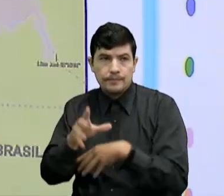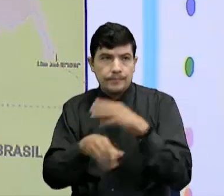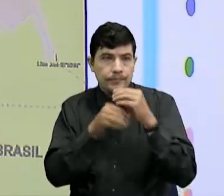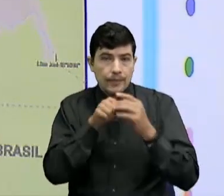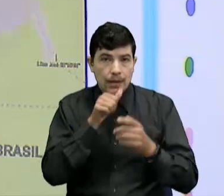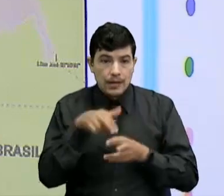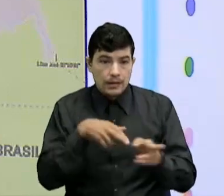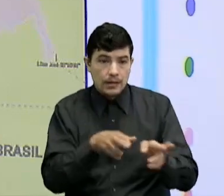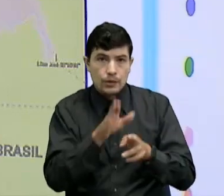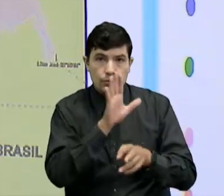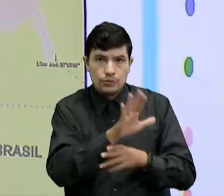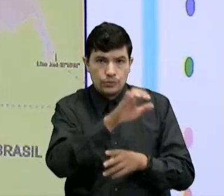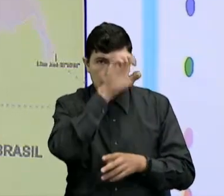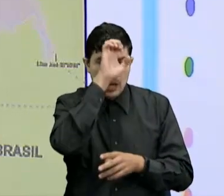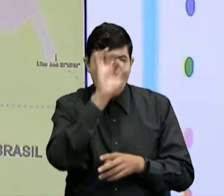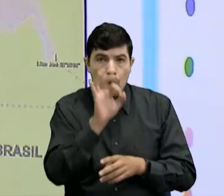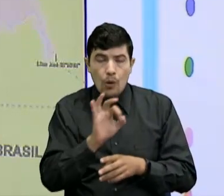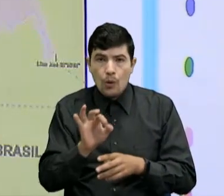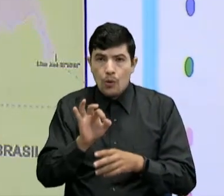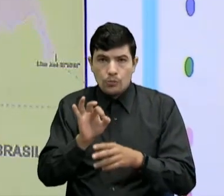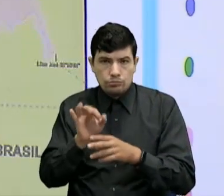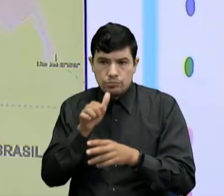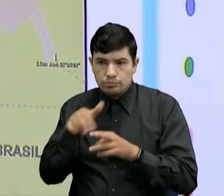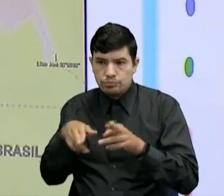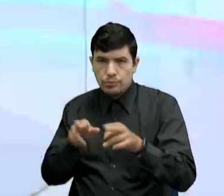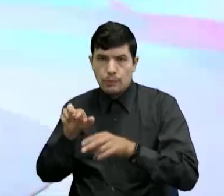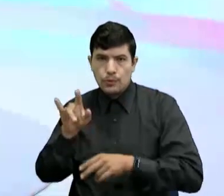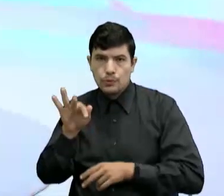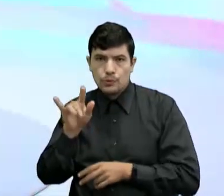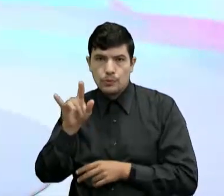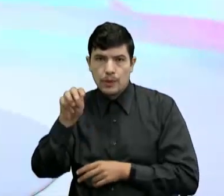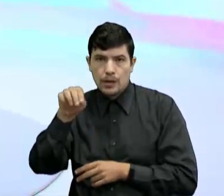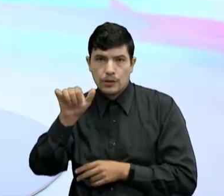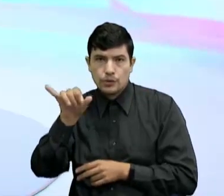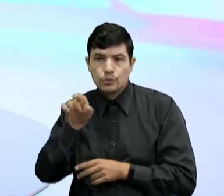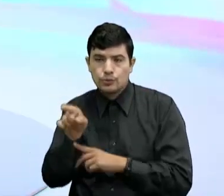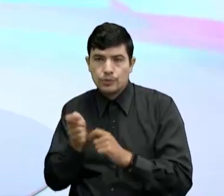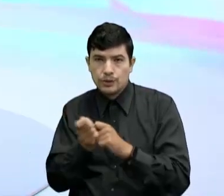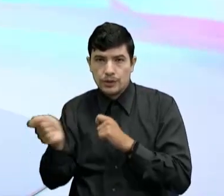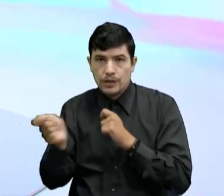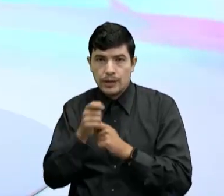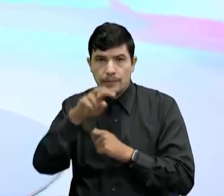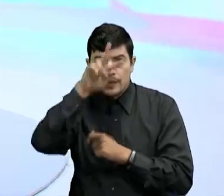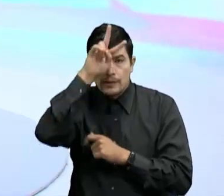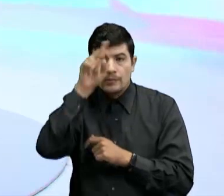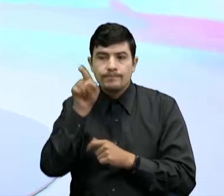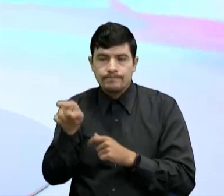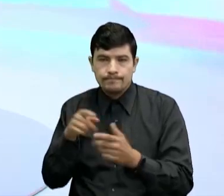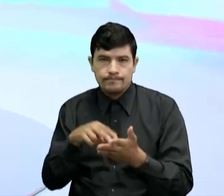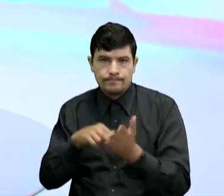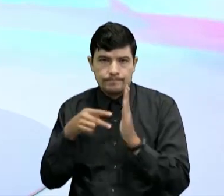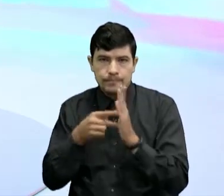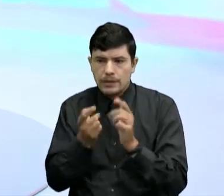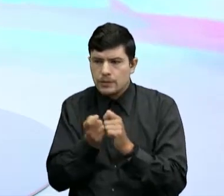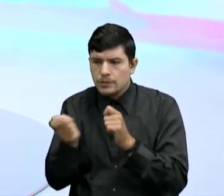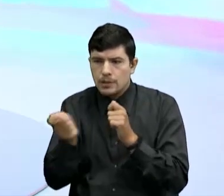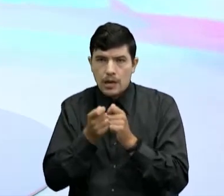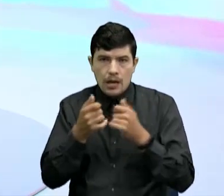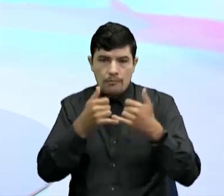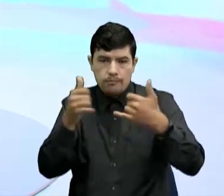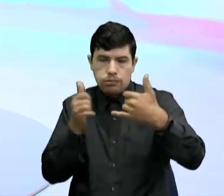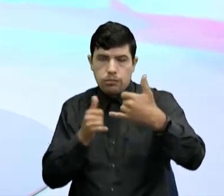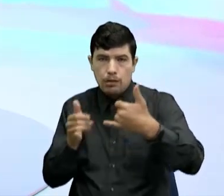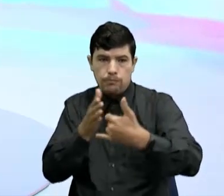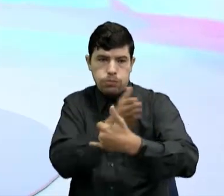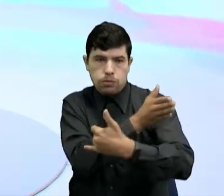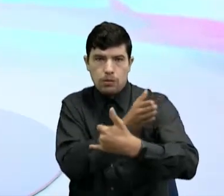El río Putumayo Con Perú Son accidentes geográficos Naturales Que sirven de límite Como decimos en las fincas De linderos Con